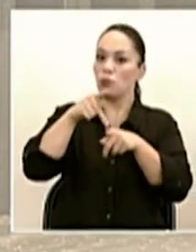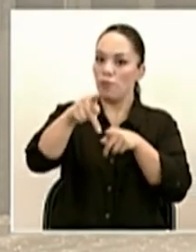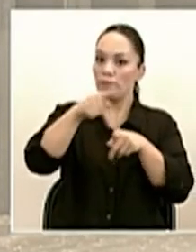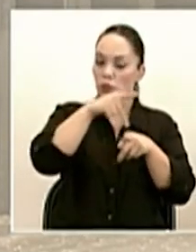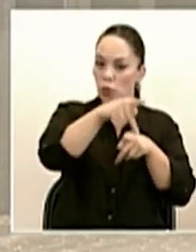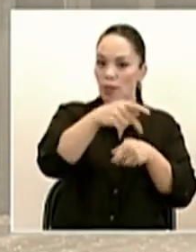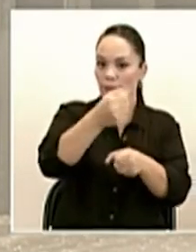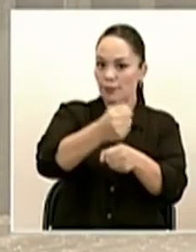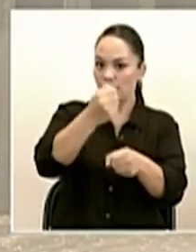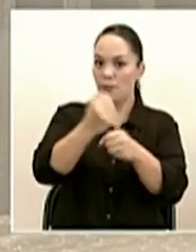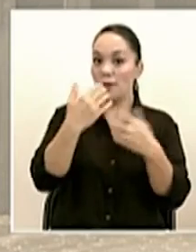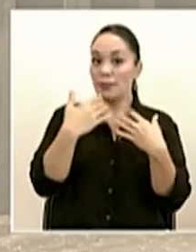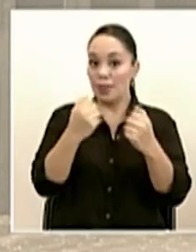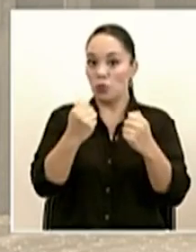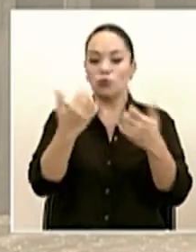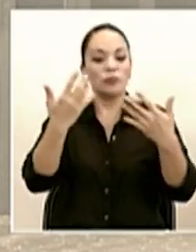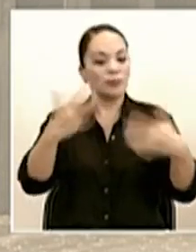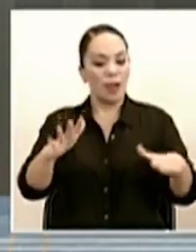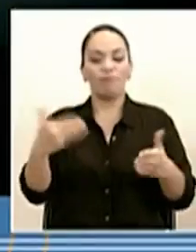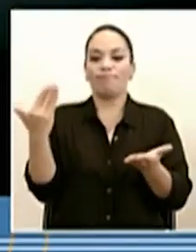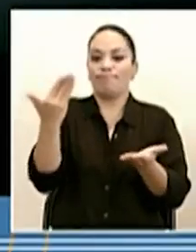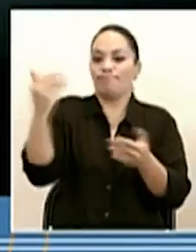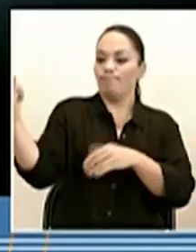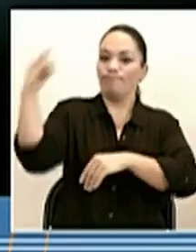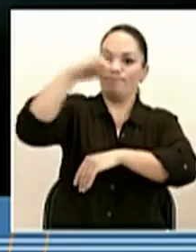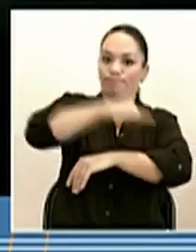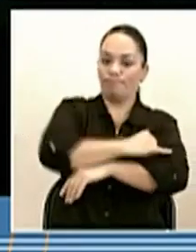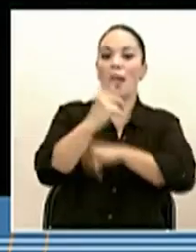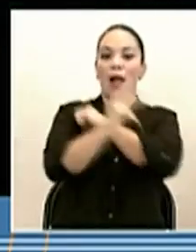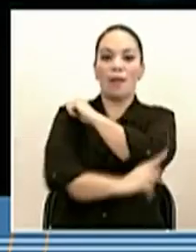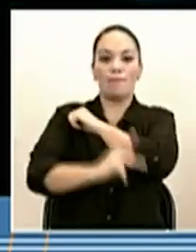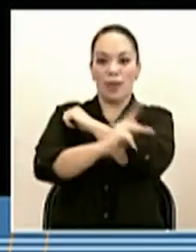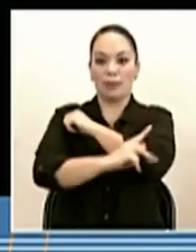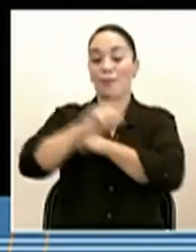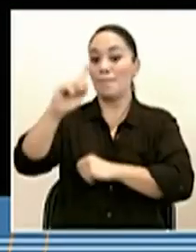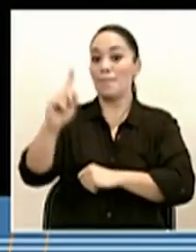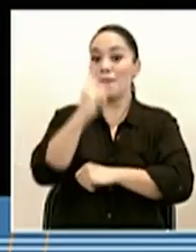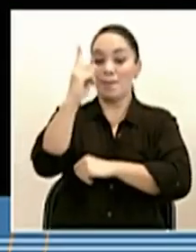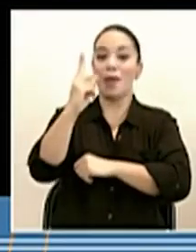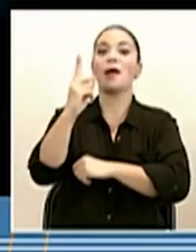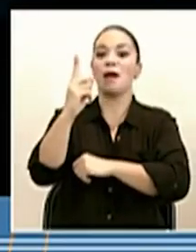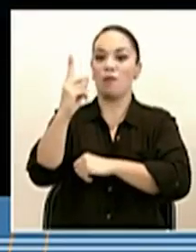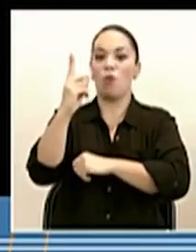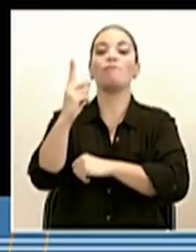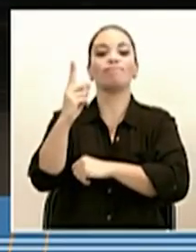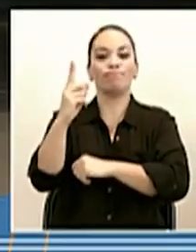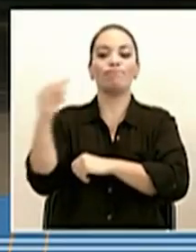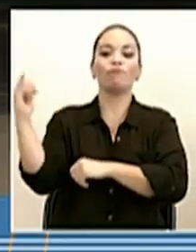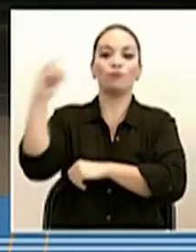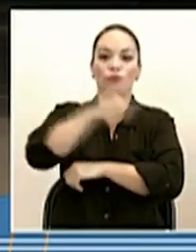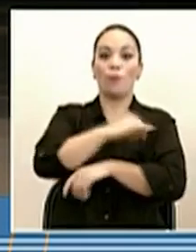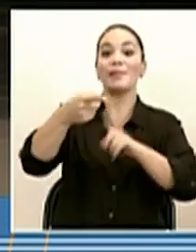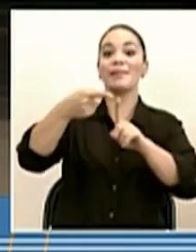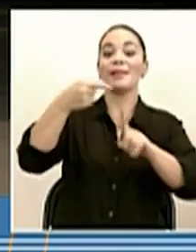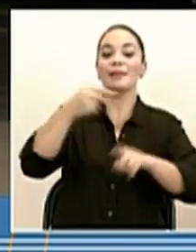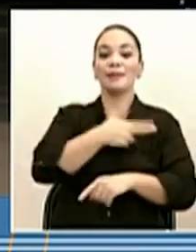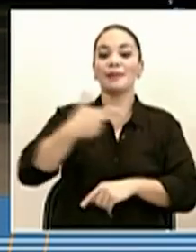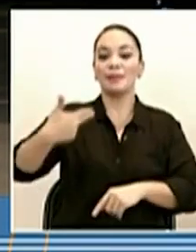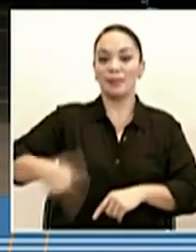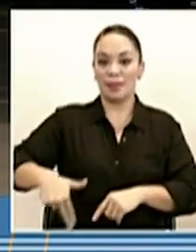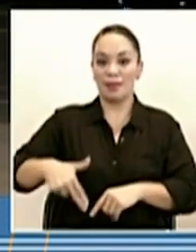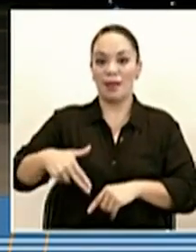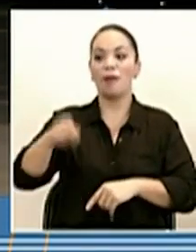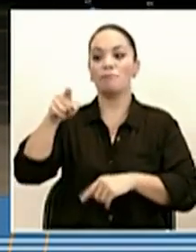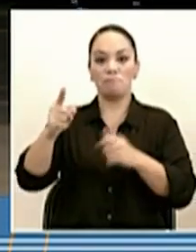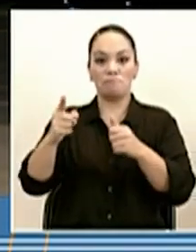de salud ya está en el país. En horas de la madrugada, el primer vuelo que llegó desde China con escala